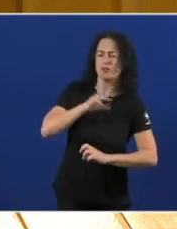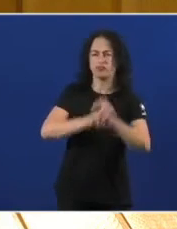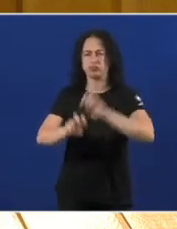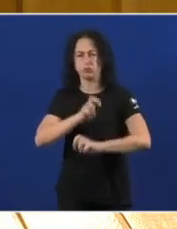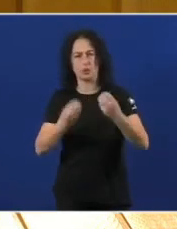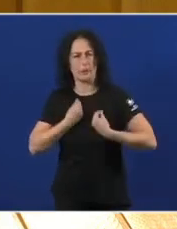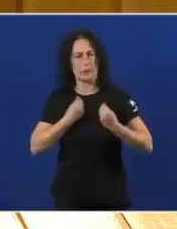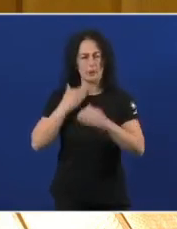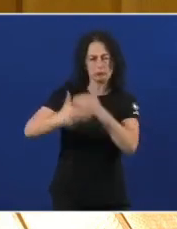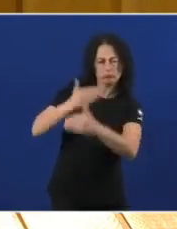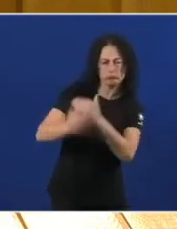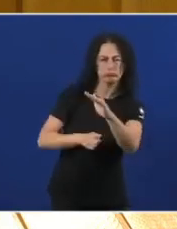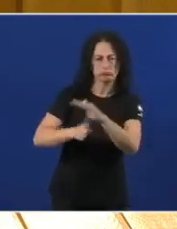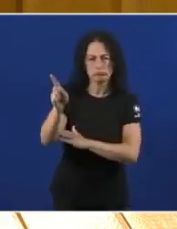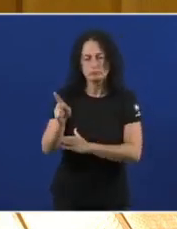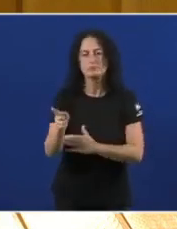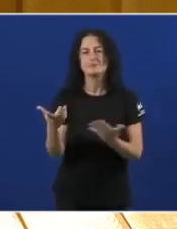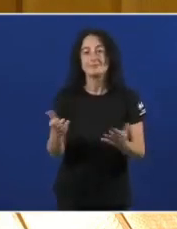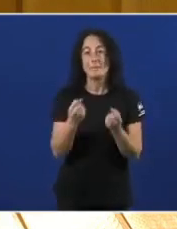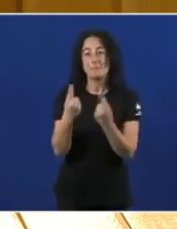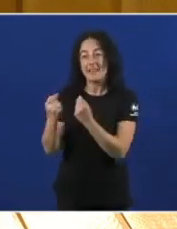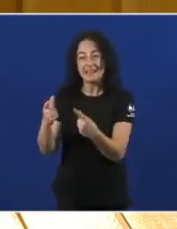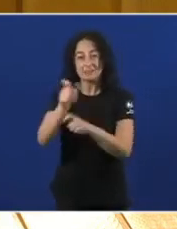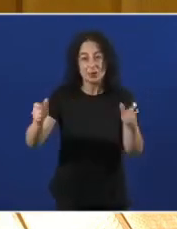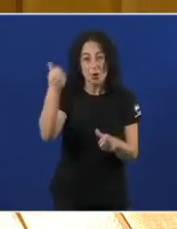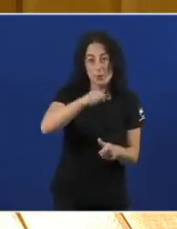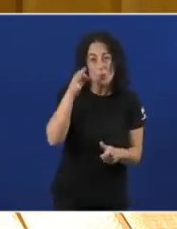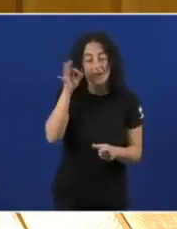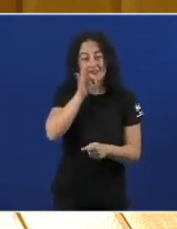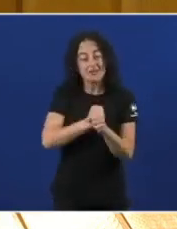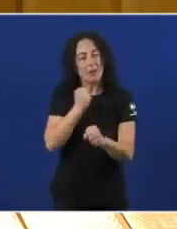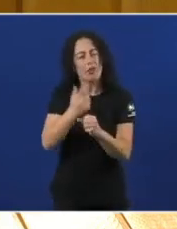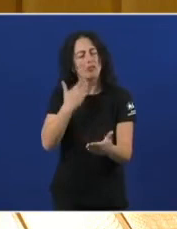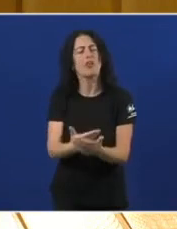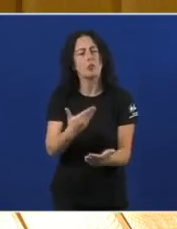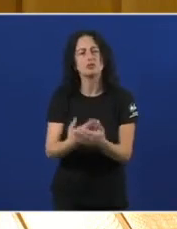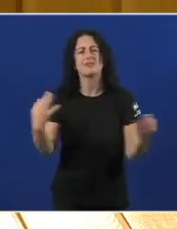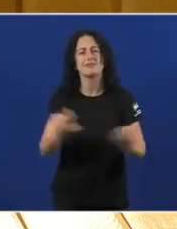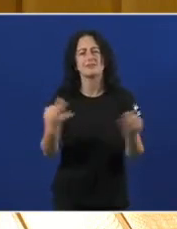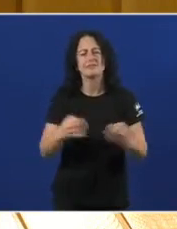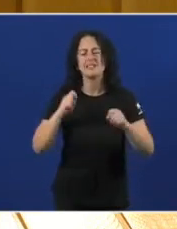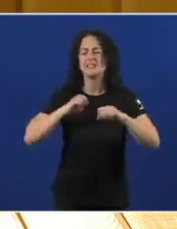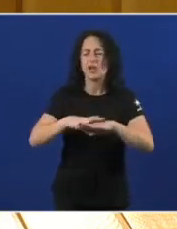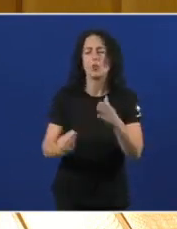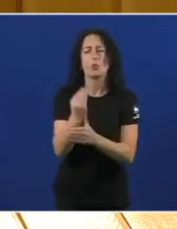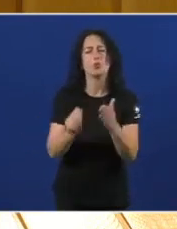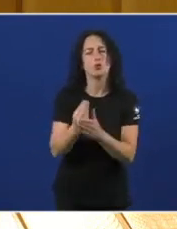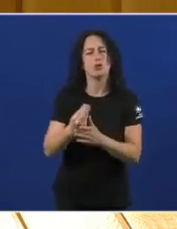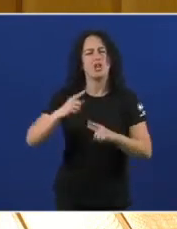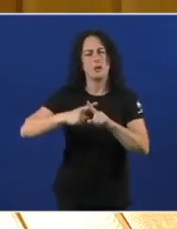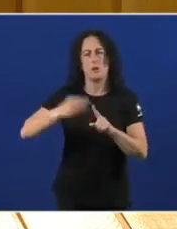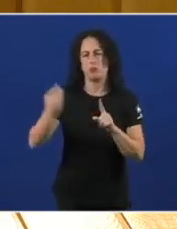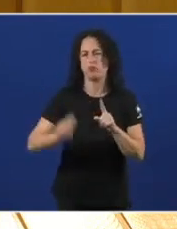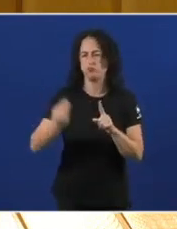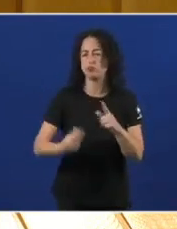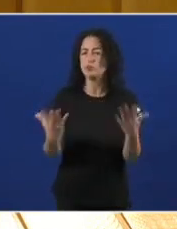Cada día Miles de traballadores E traballadoras Demostran Que temos Un tecido productivo De primeiro nivel E que